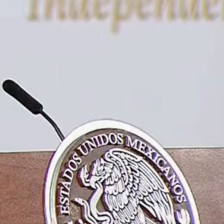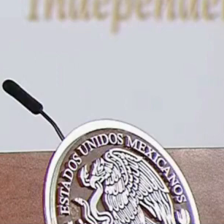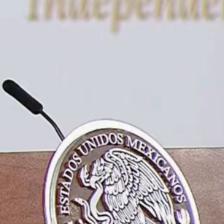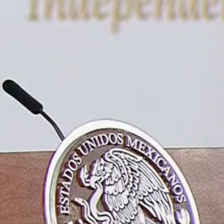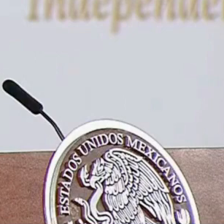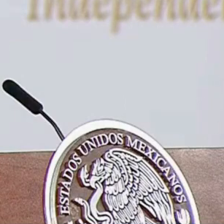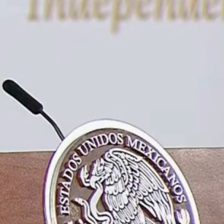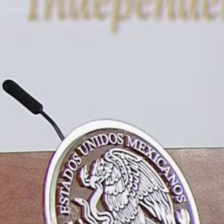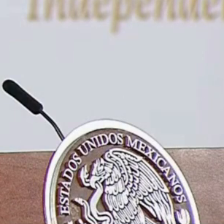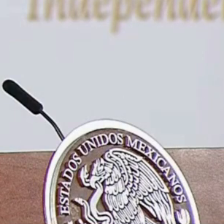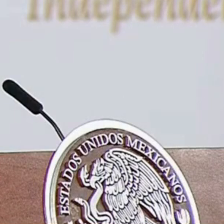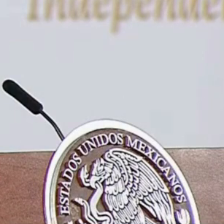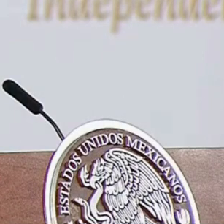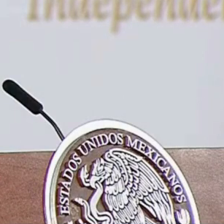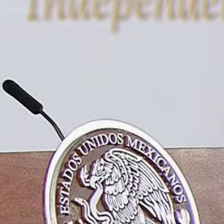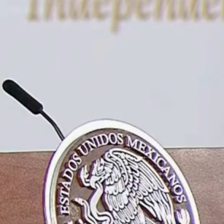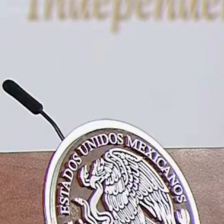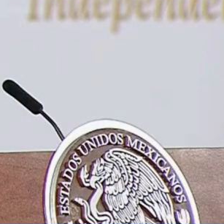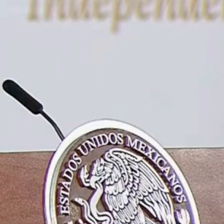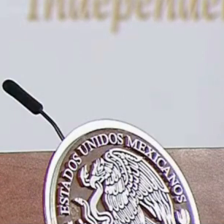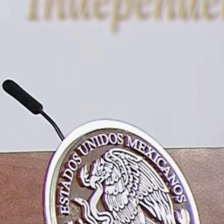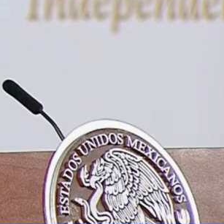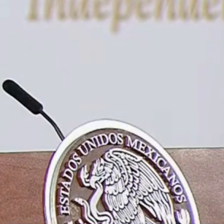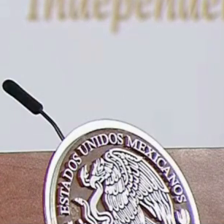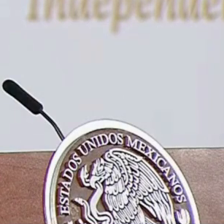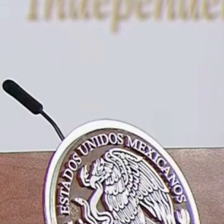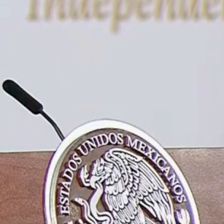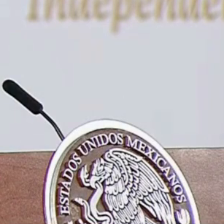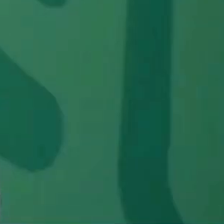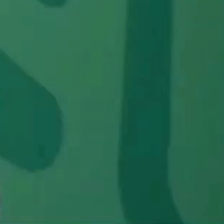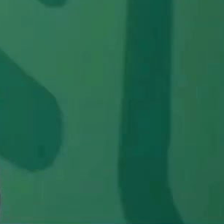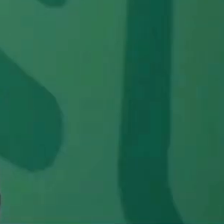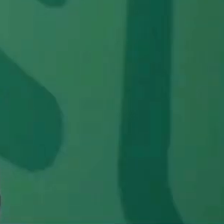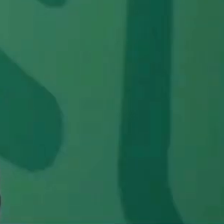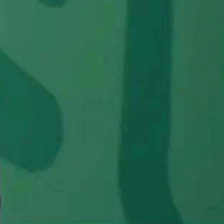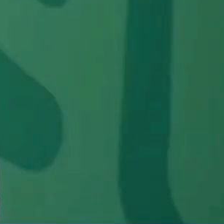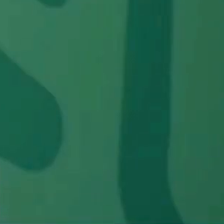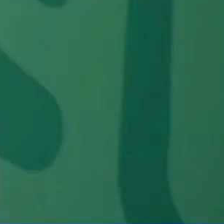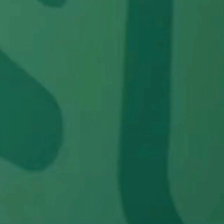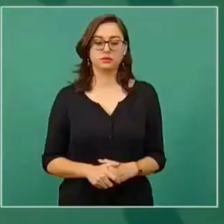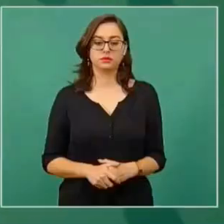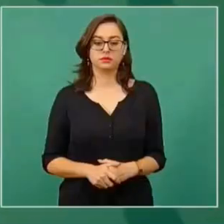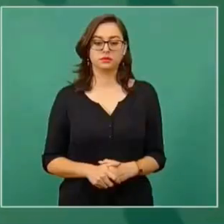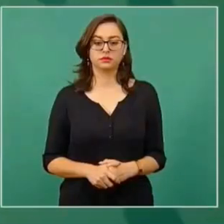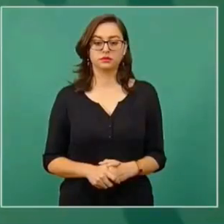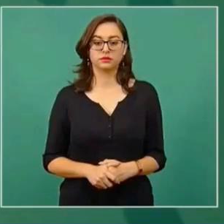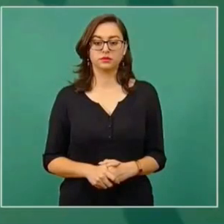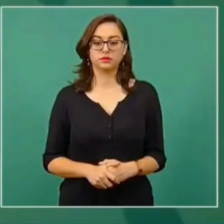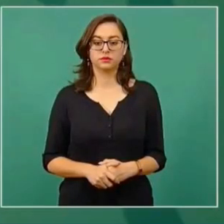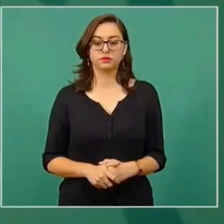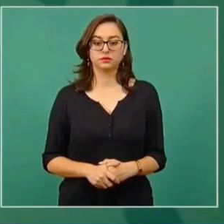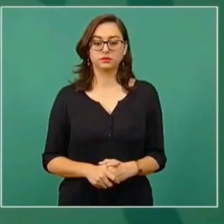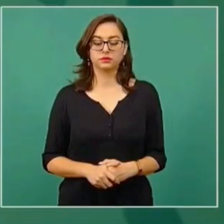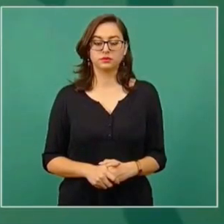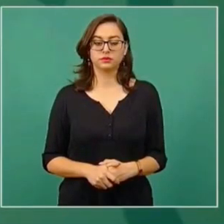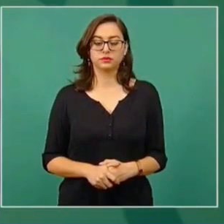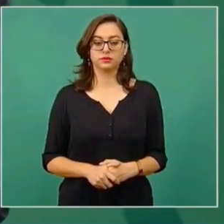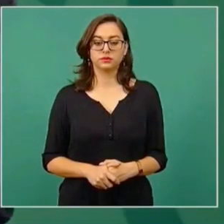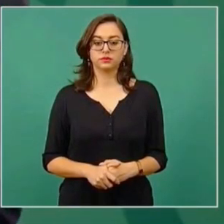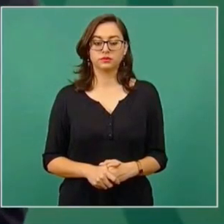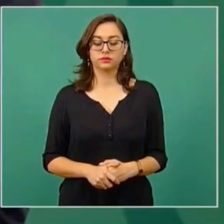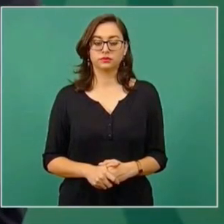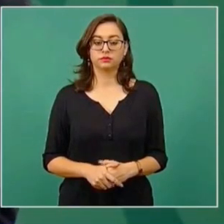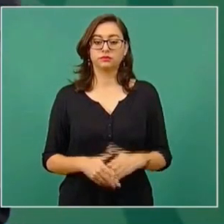de los pueblos. Pero también como parte de la política exterior de México